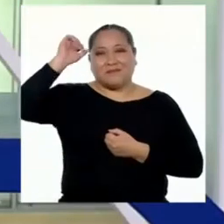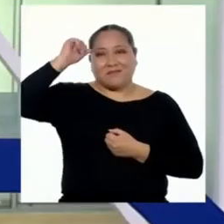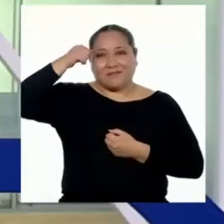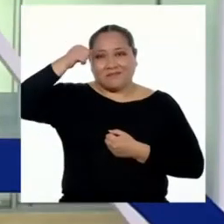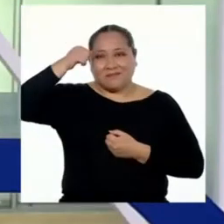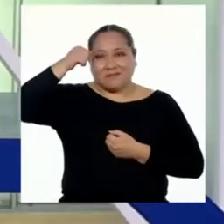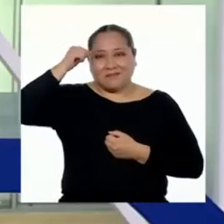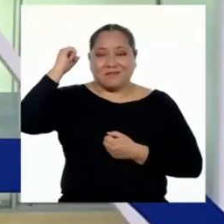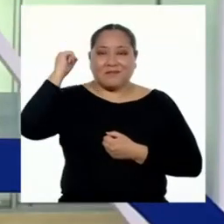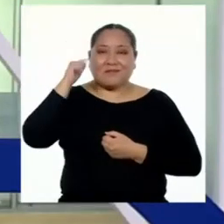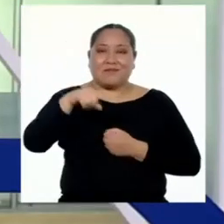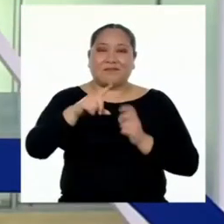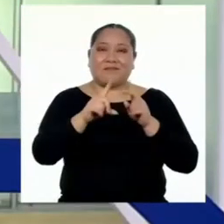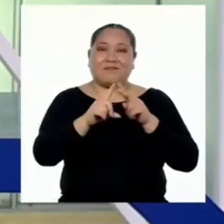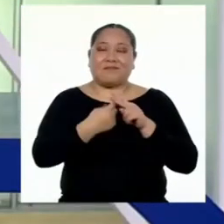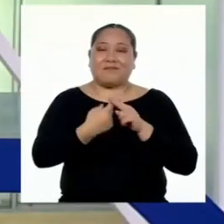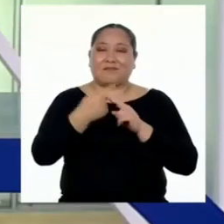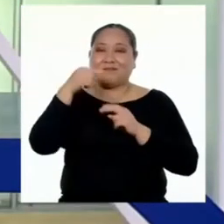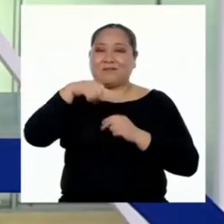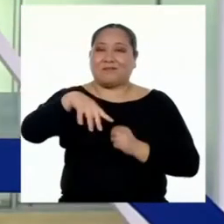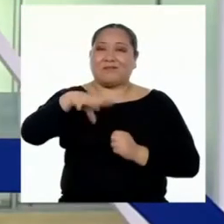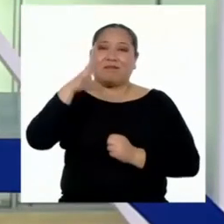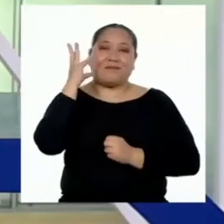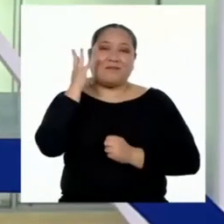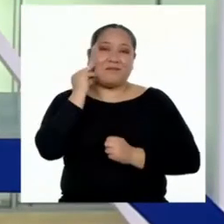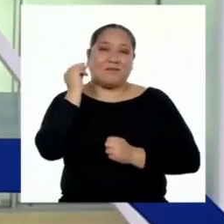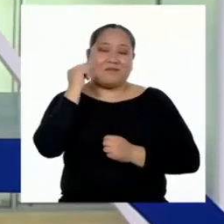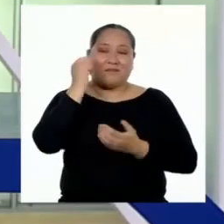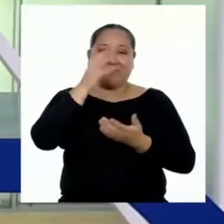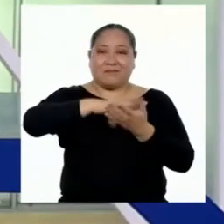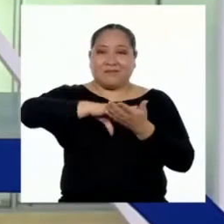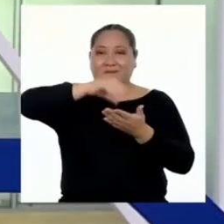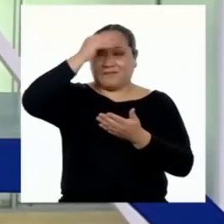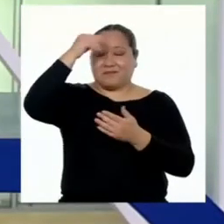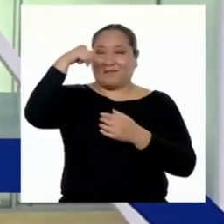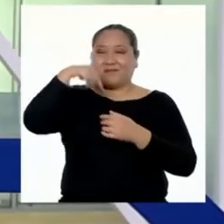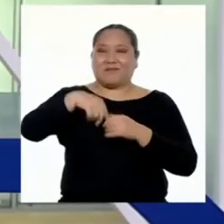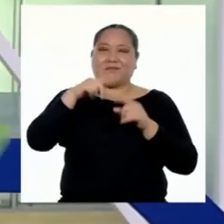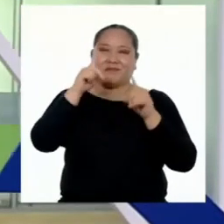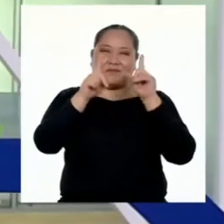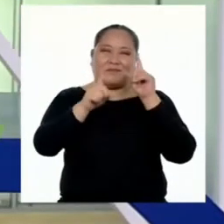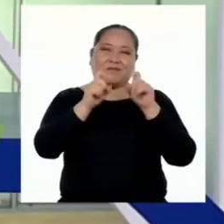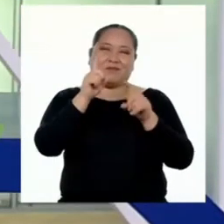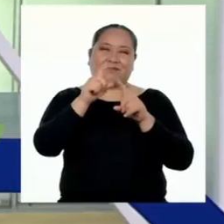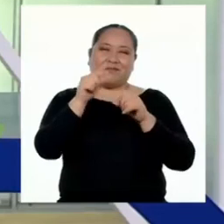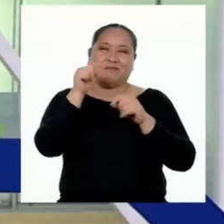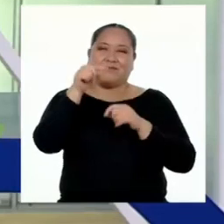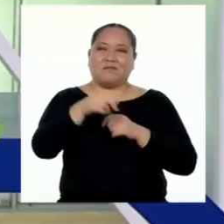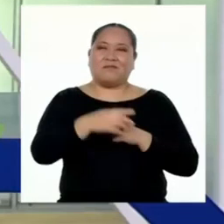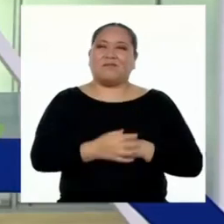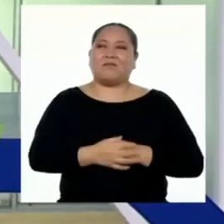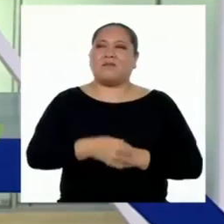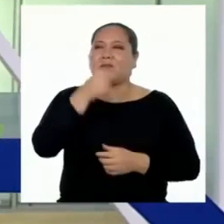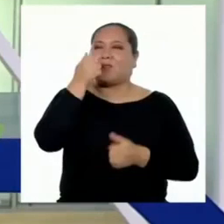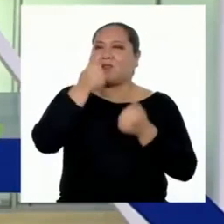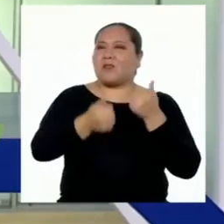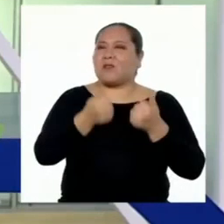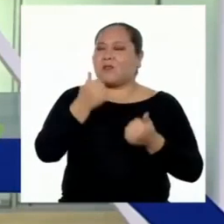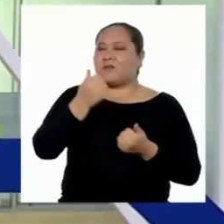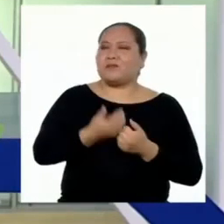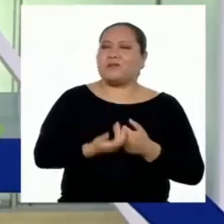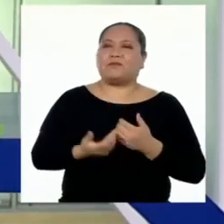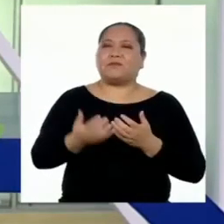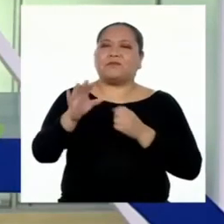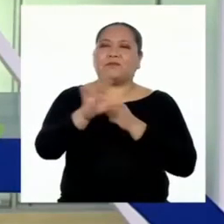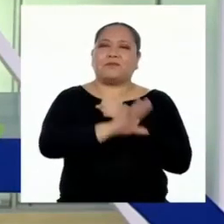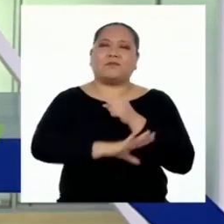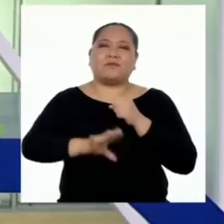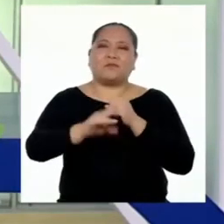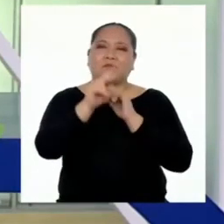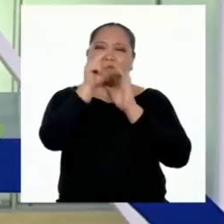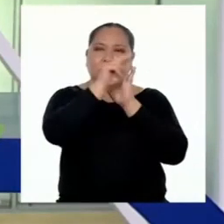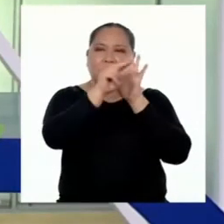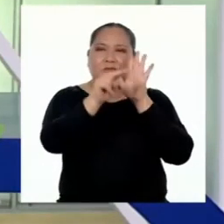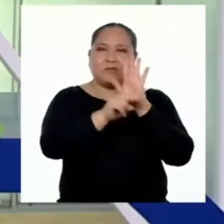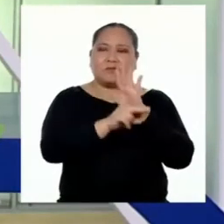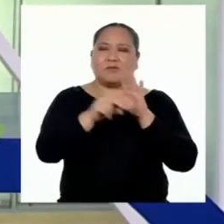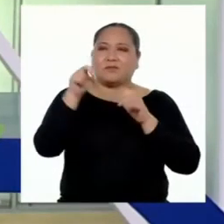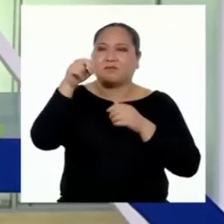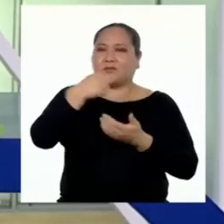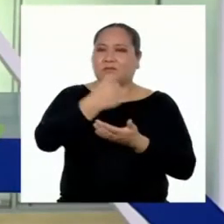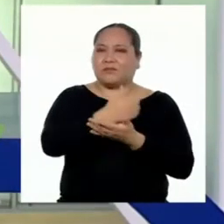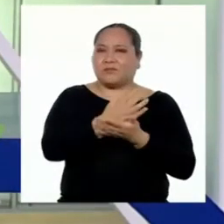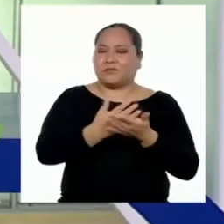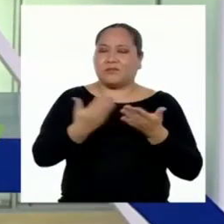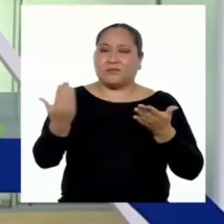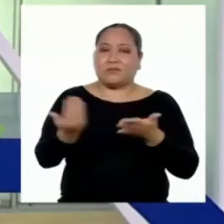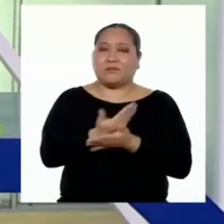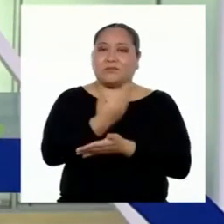Recuerden que, al inicio de esta experiencia de aprendizaje, nos planteamos estas preguntas. ¿Cuál es el sustento normativo para la etapa de la nueva